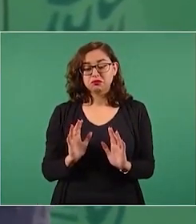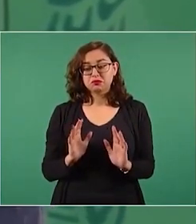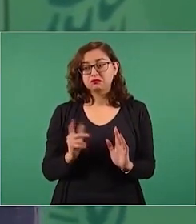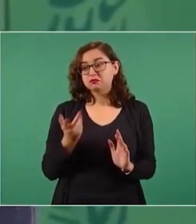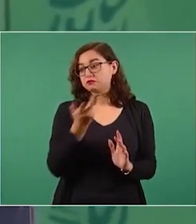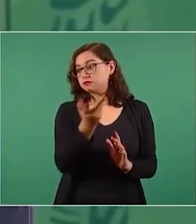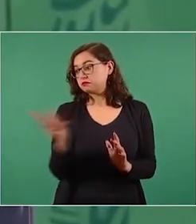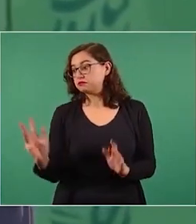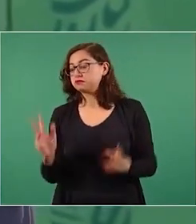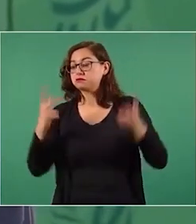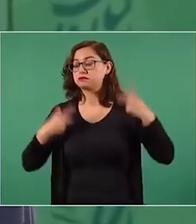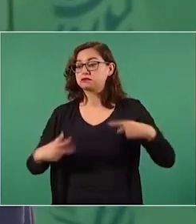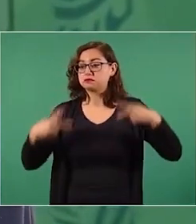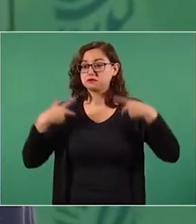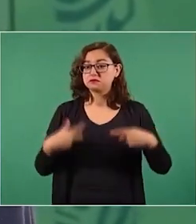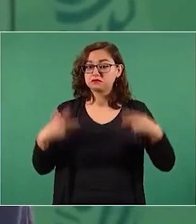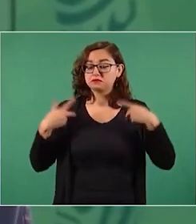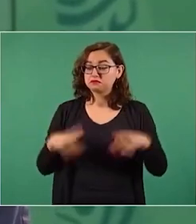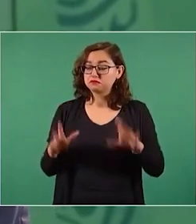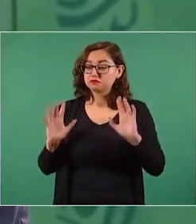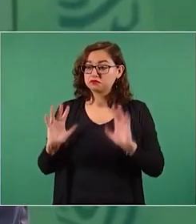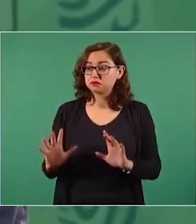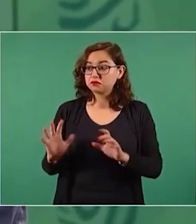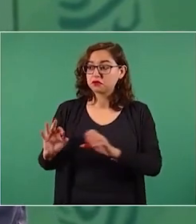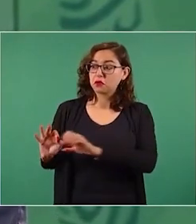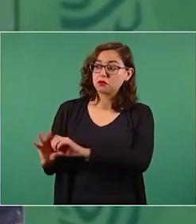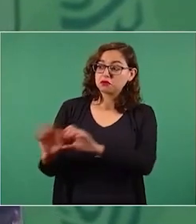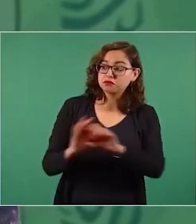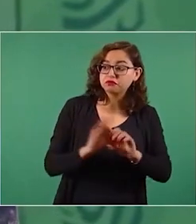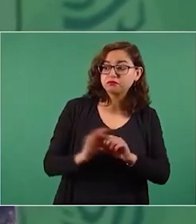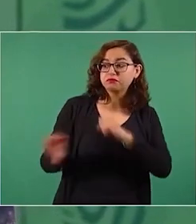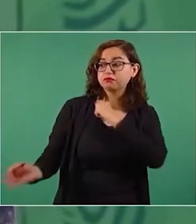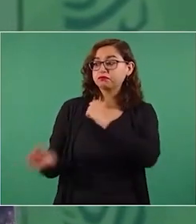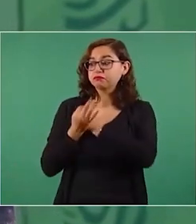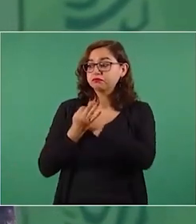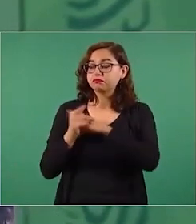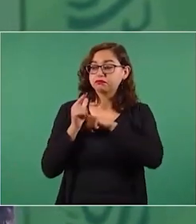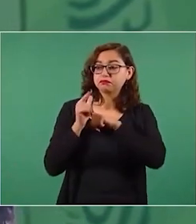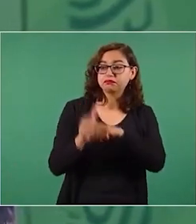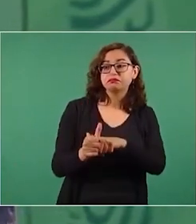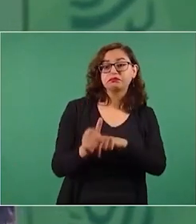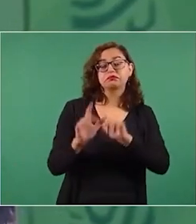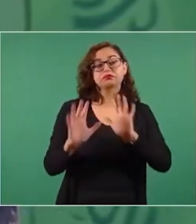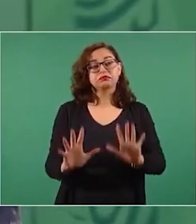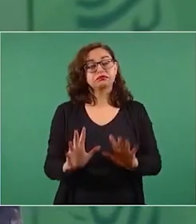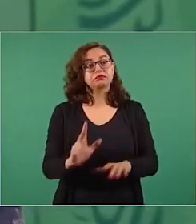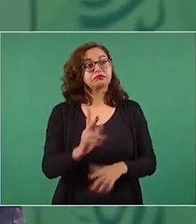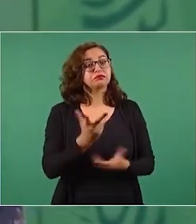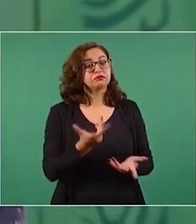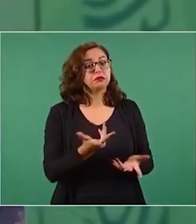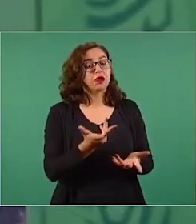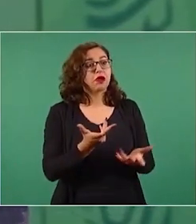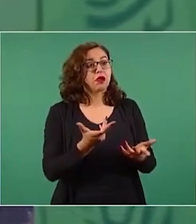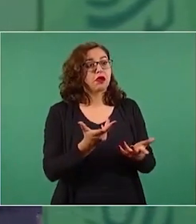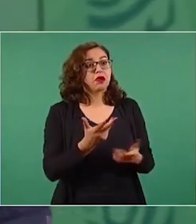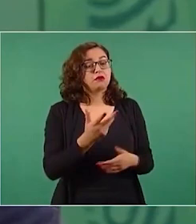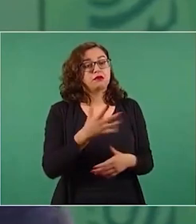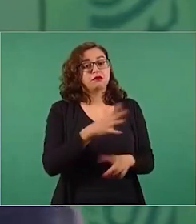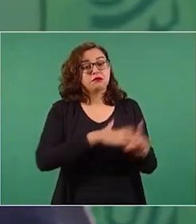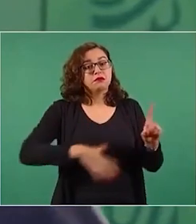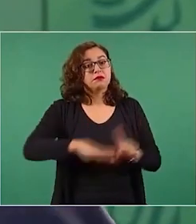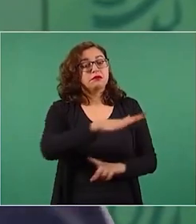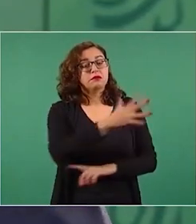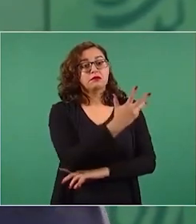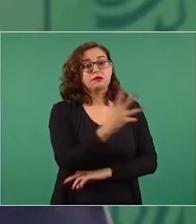así lo decide el pueblo, la naturaleza, la ciencia y el creador. Tres años